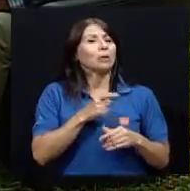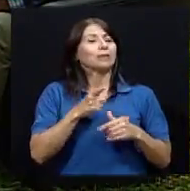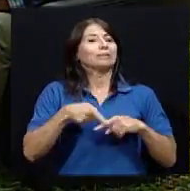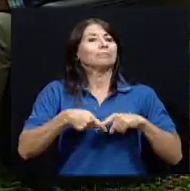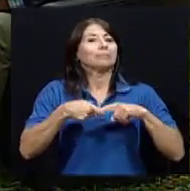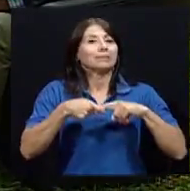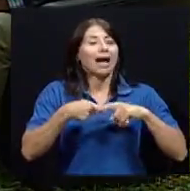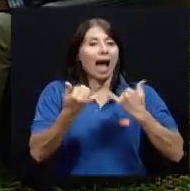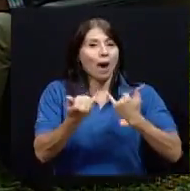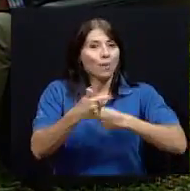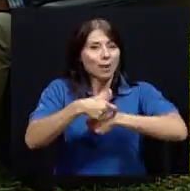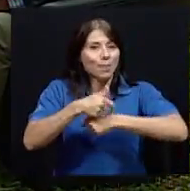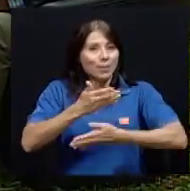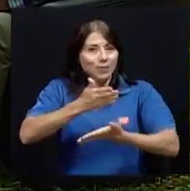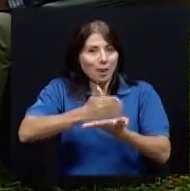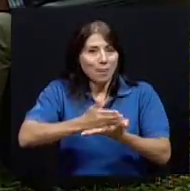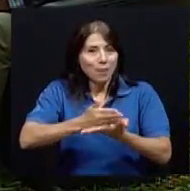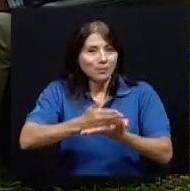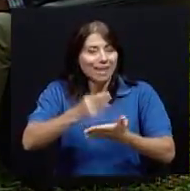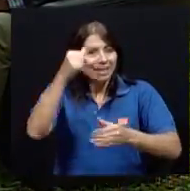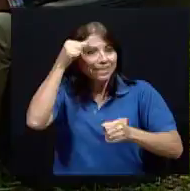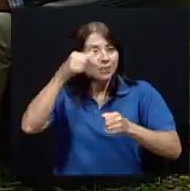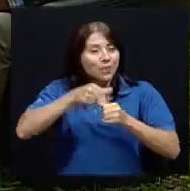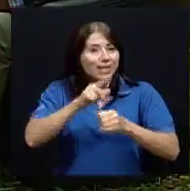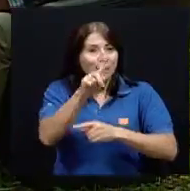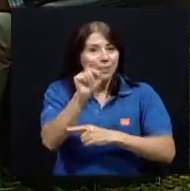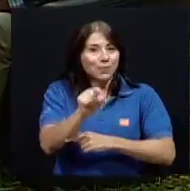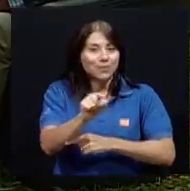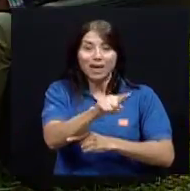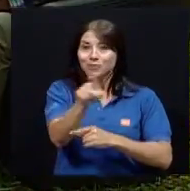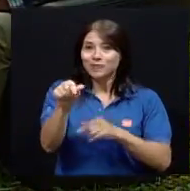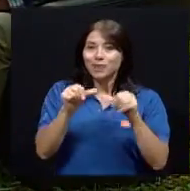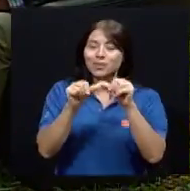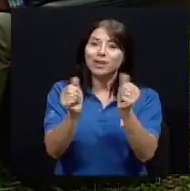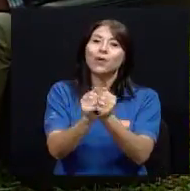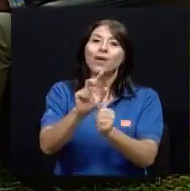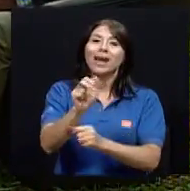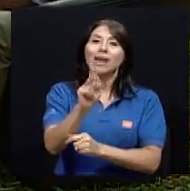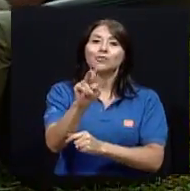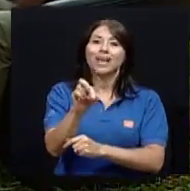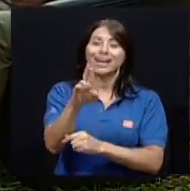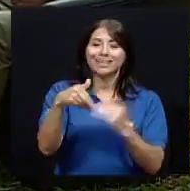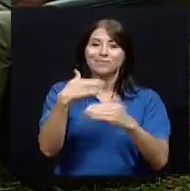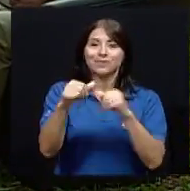porque la volvemos a retomar. Por supuesto que usted continúa con su canal UCR y ya regresamos.